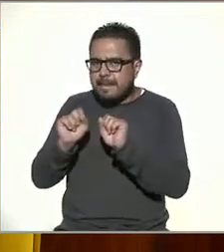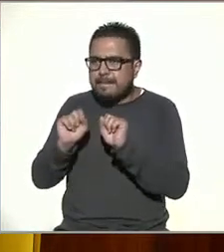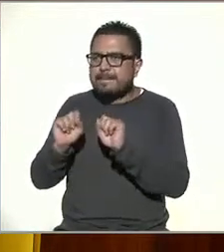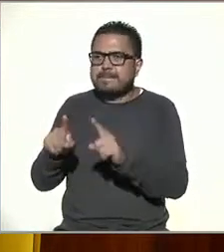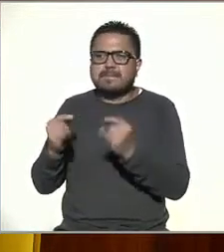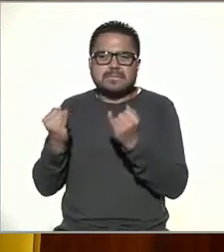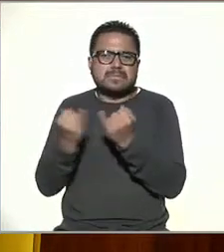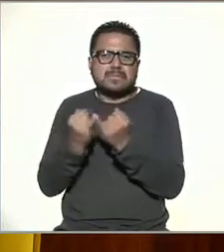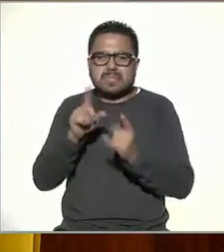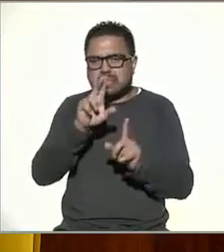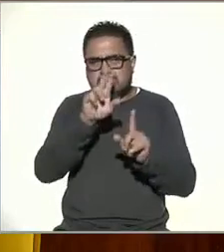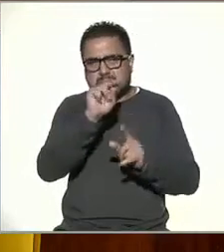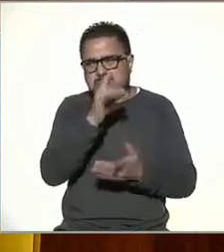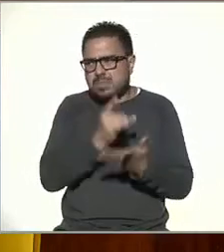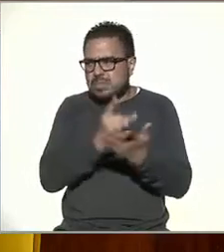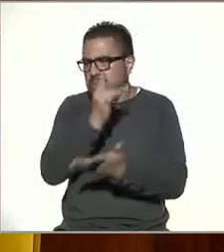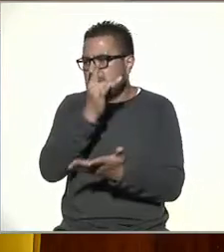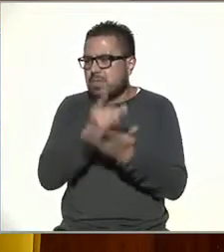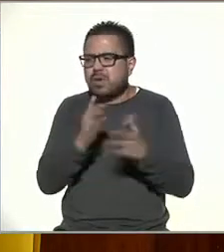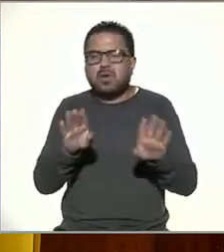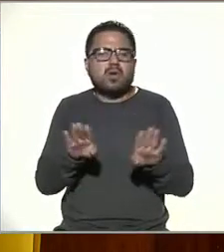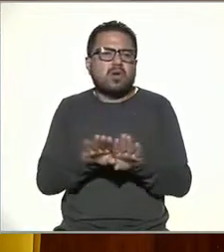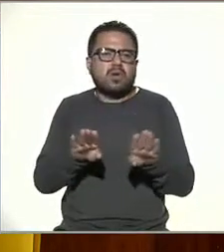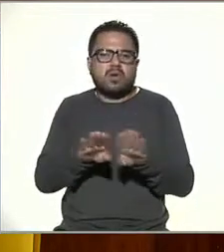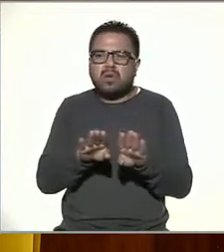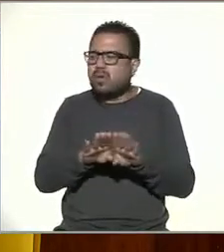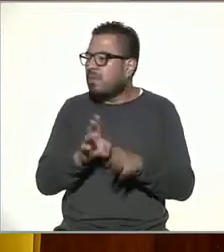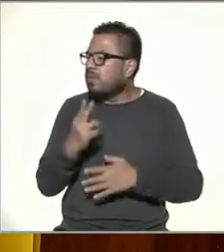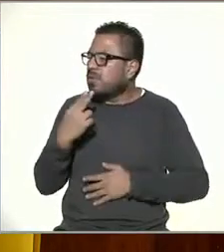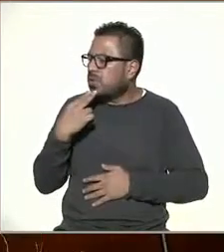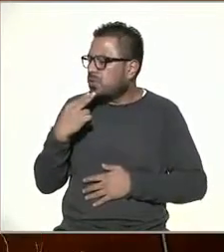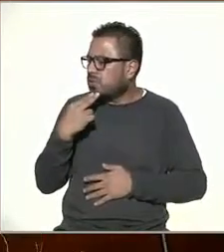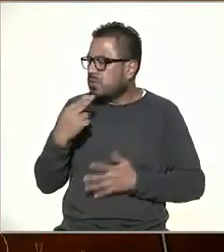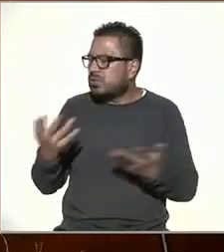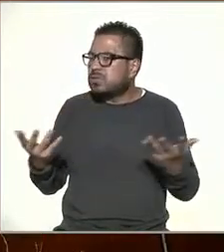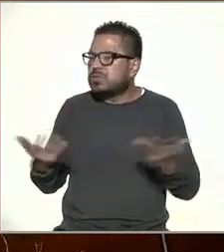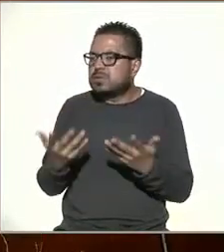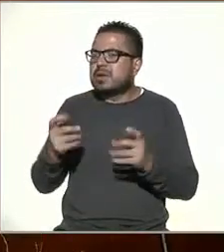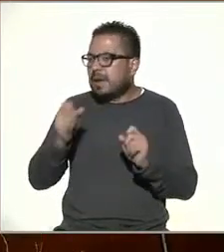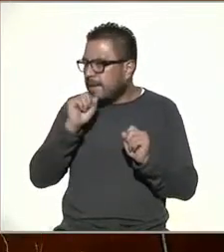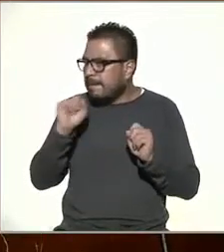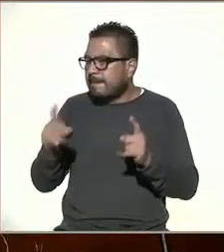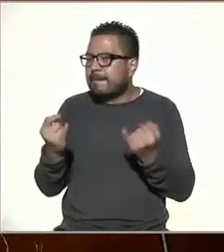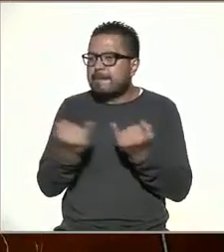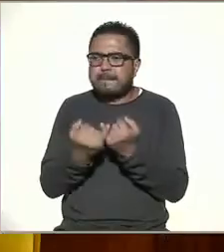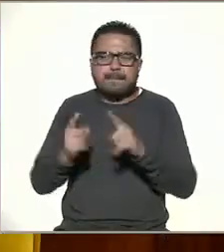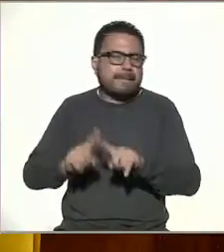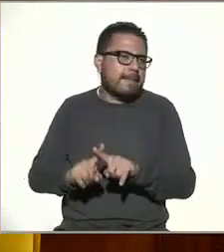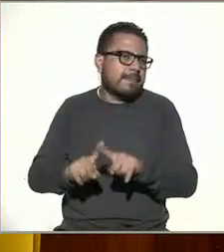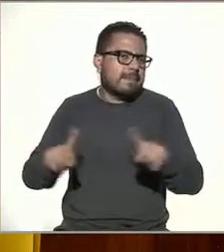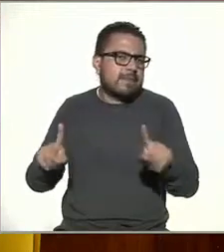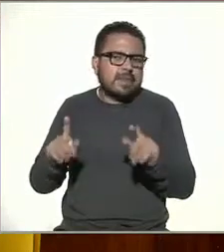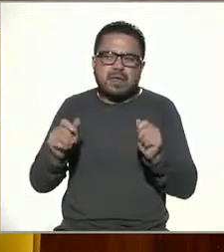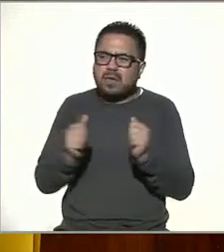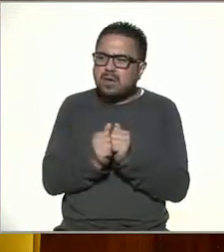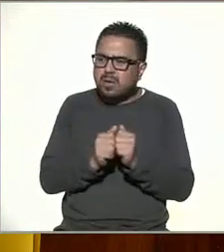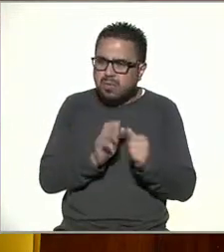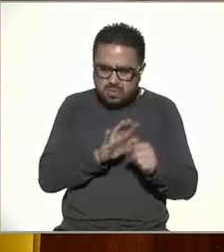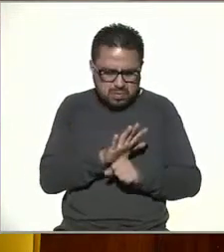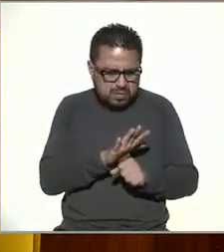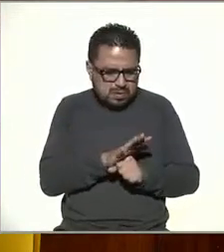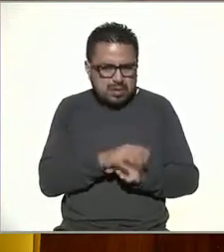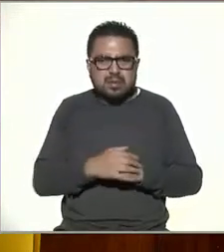tipo no solamente cómo va a ser uso y cómo también va a diferenciar entre las